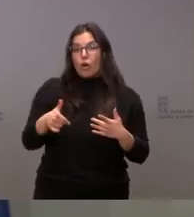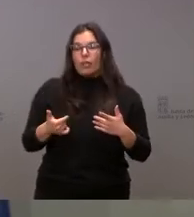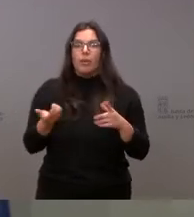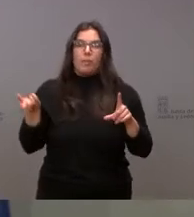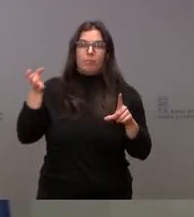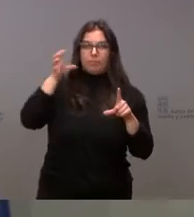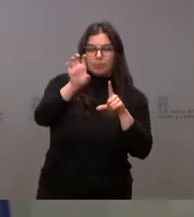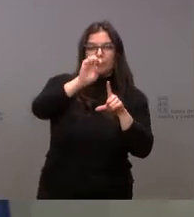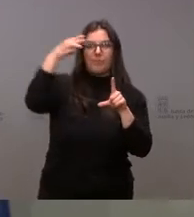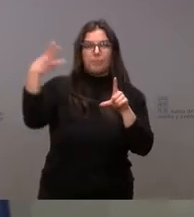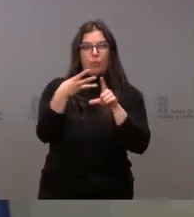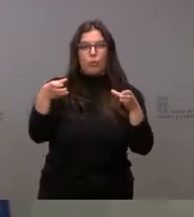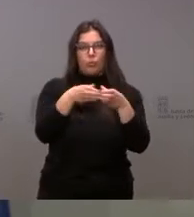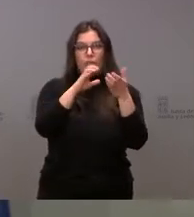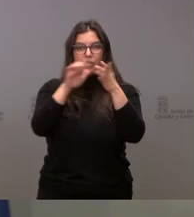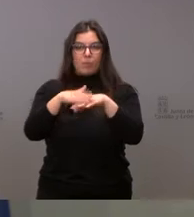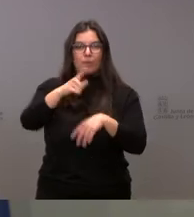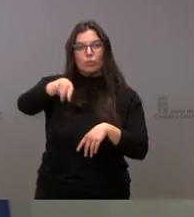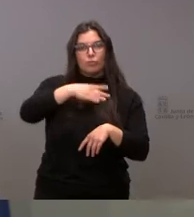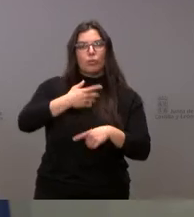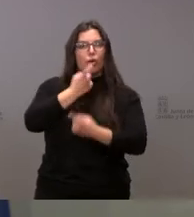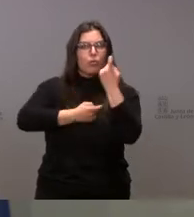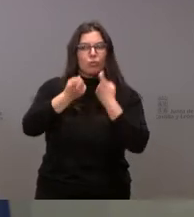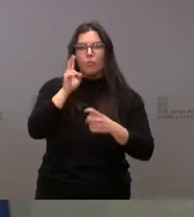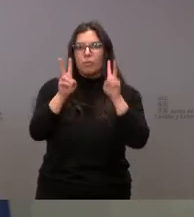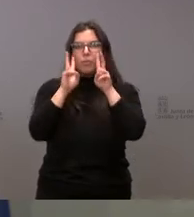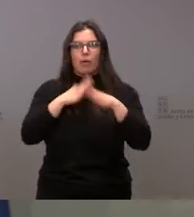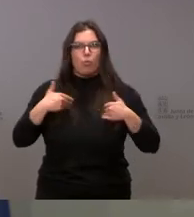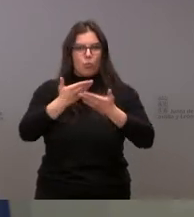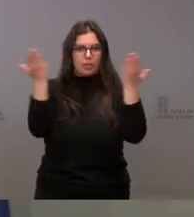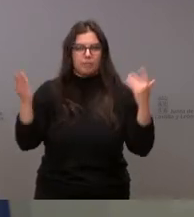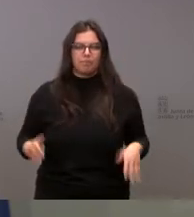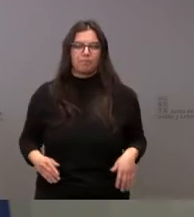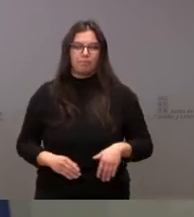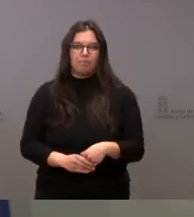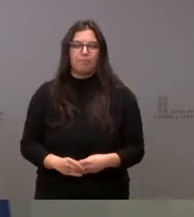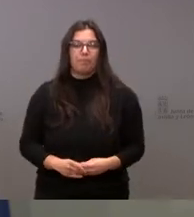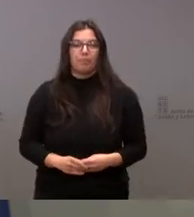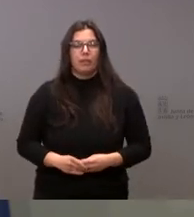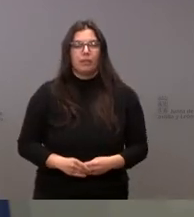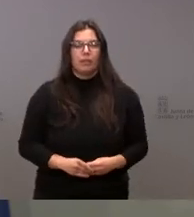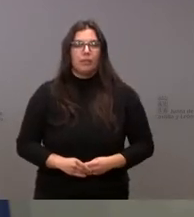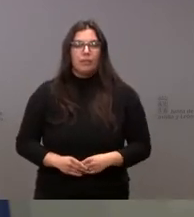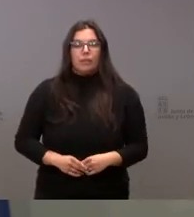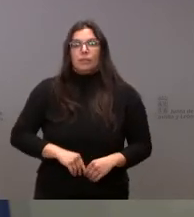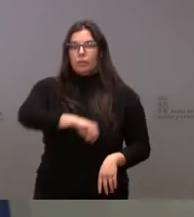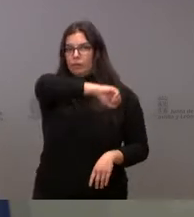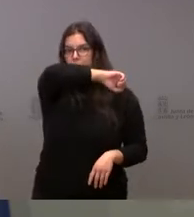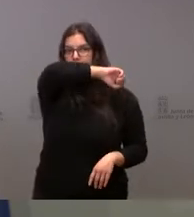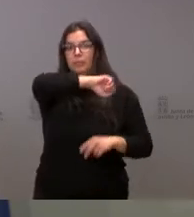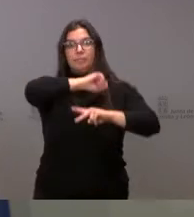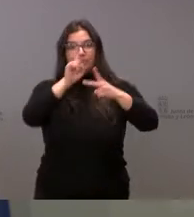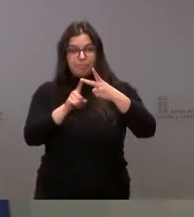de la Junta de Castilla y León, para que lo puedan consultar ustedes o cualquier ciudadano de esta comunidad autónoma. Y, en segundo lugar, informarles